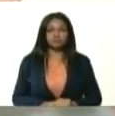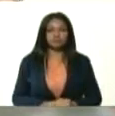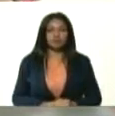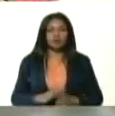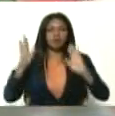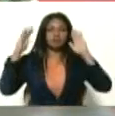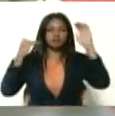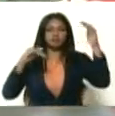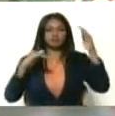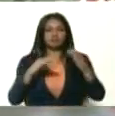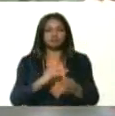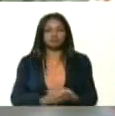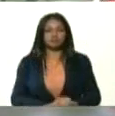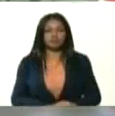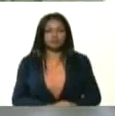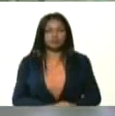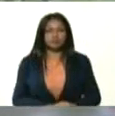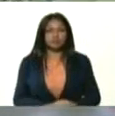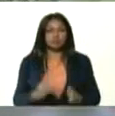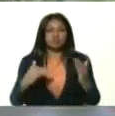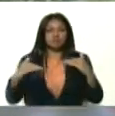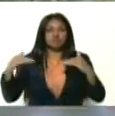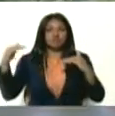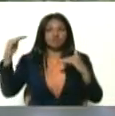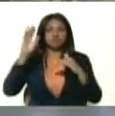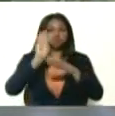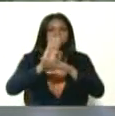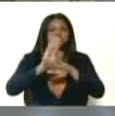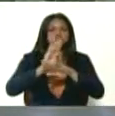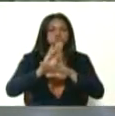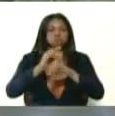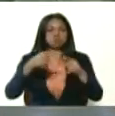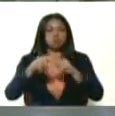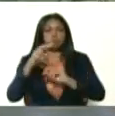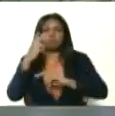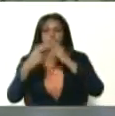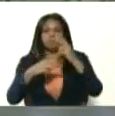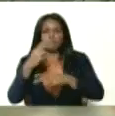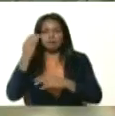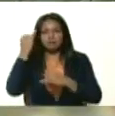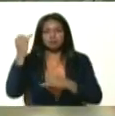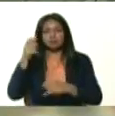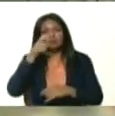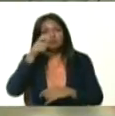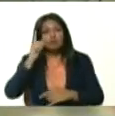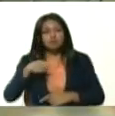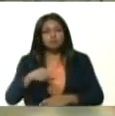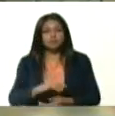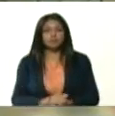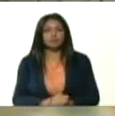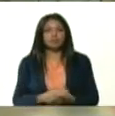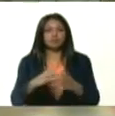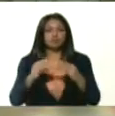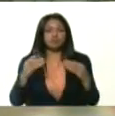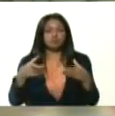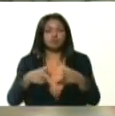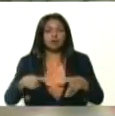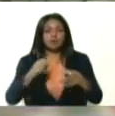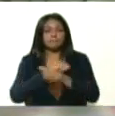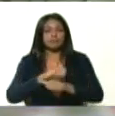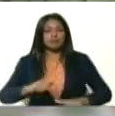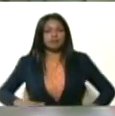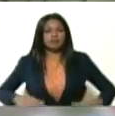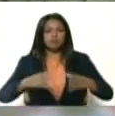atención, máximas medidas de protección, patrullaje, inteligencia y seguridad. De todas las unidades militares,